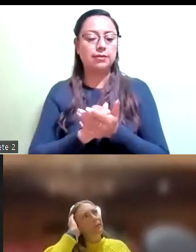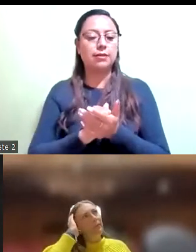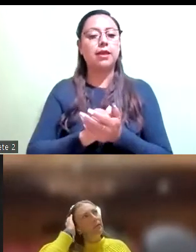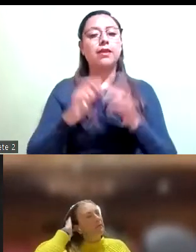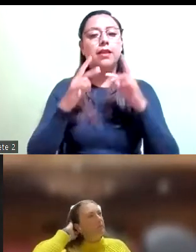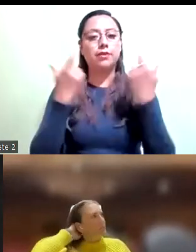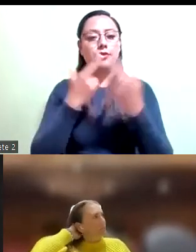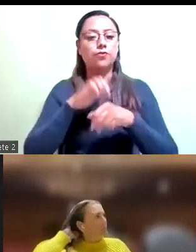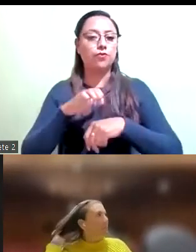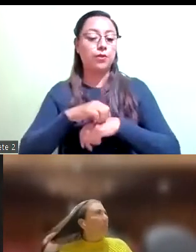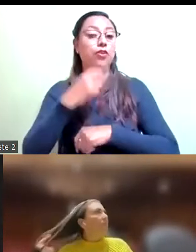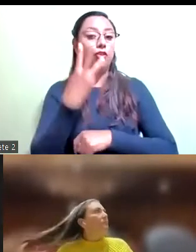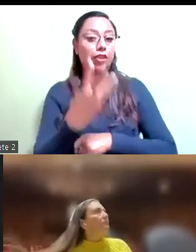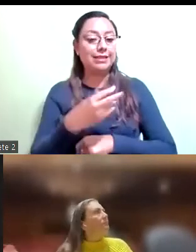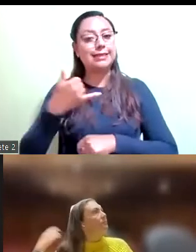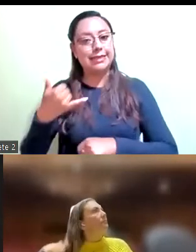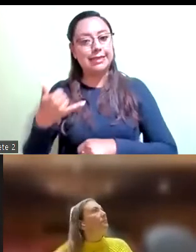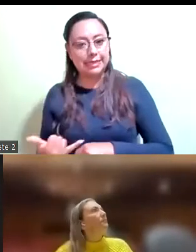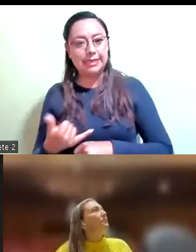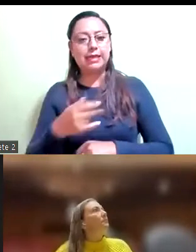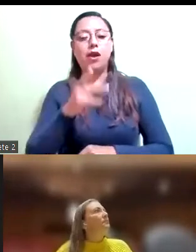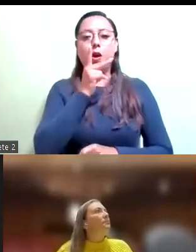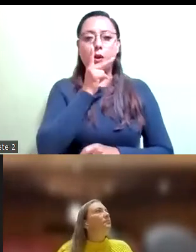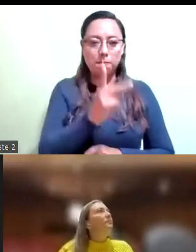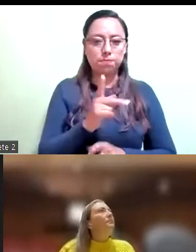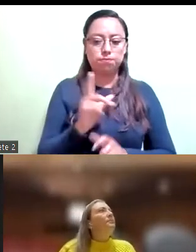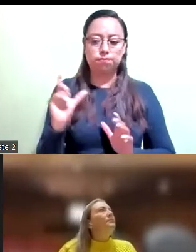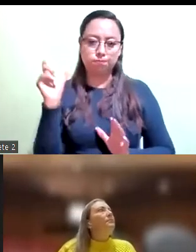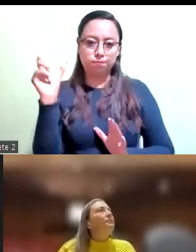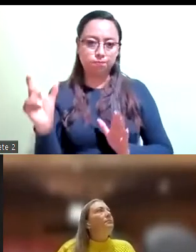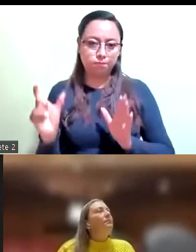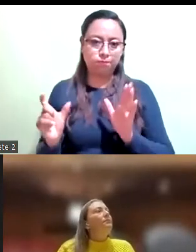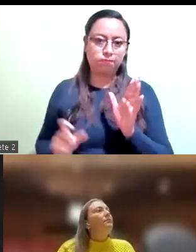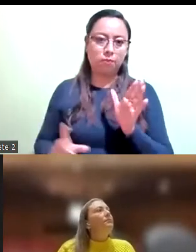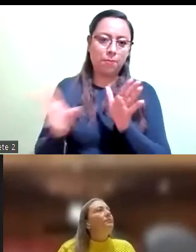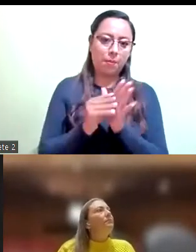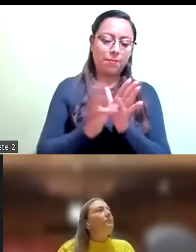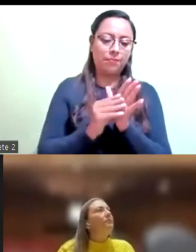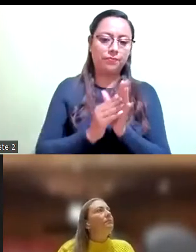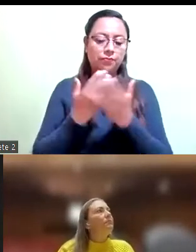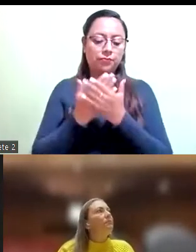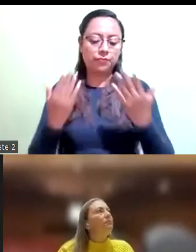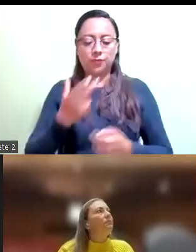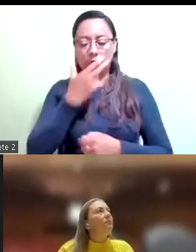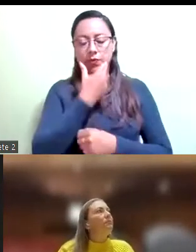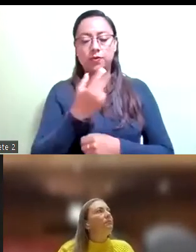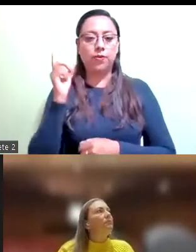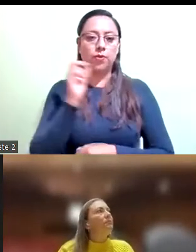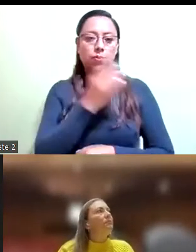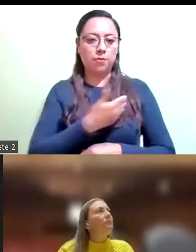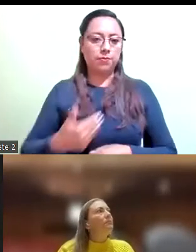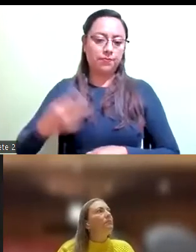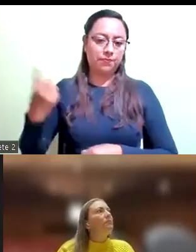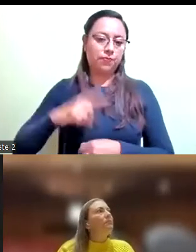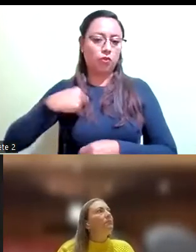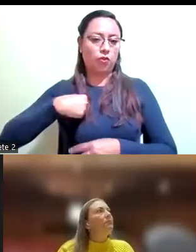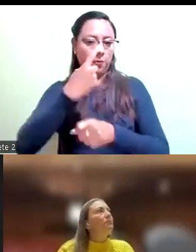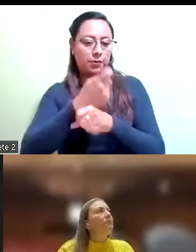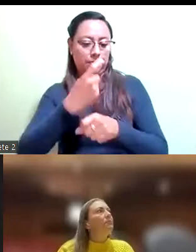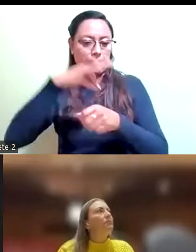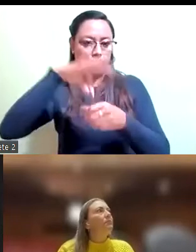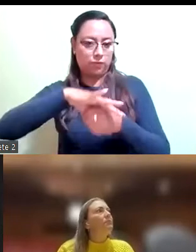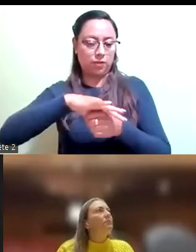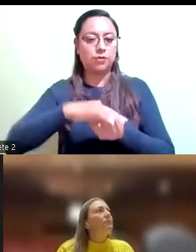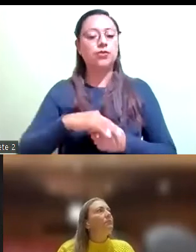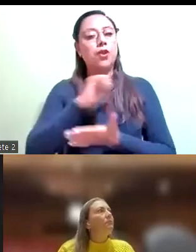versión estenográfica. Con instrucciones de la presidencia de la comisión, someto primeramente a votación el acta de